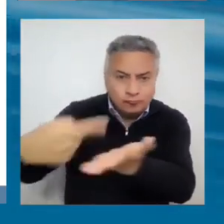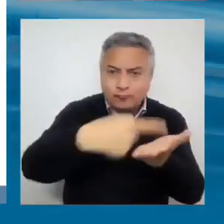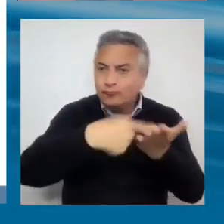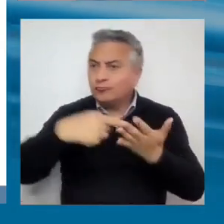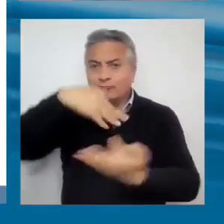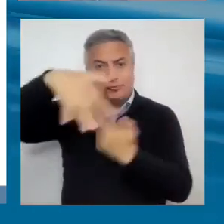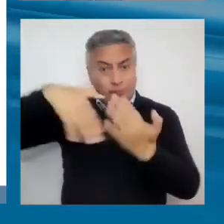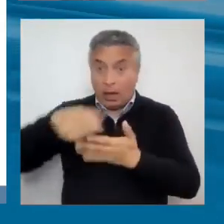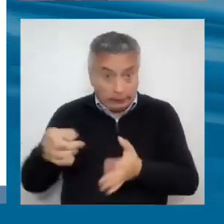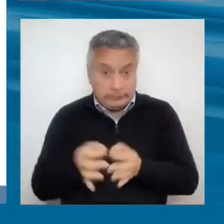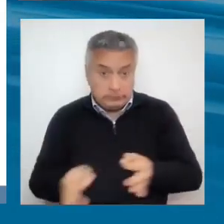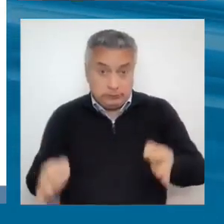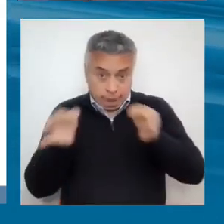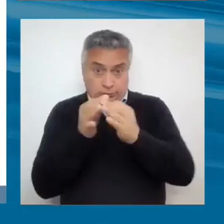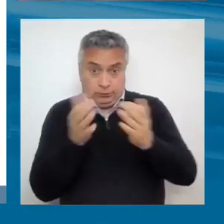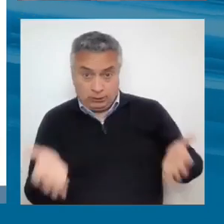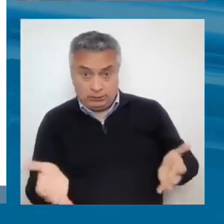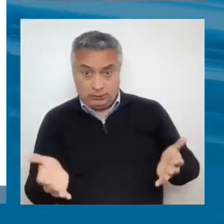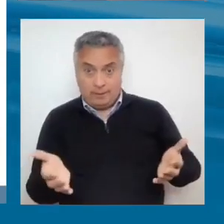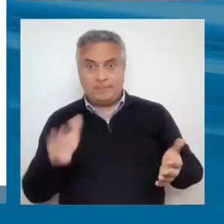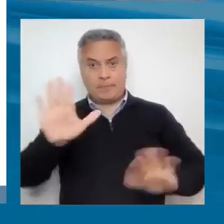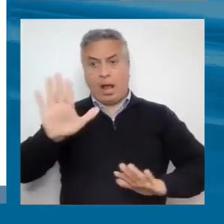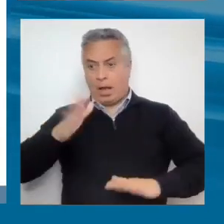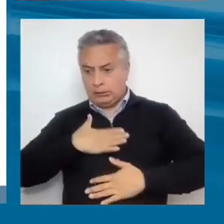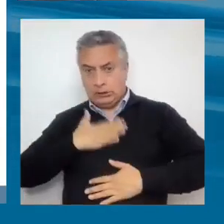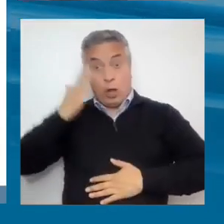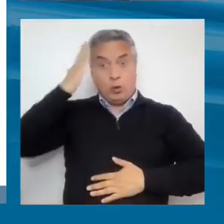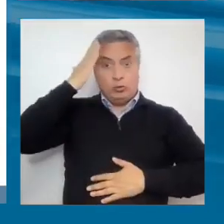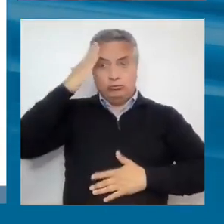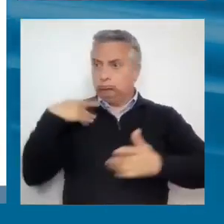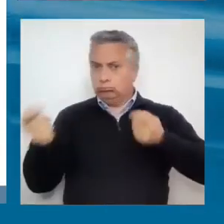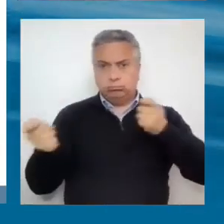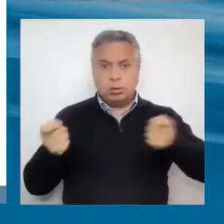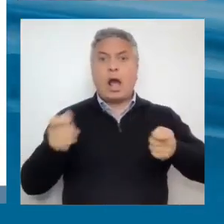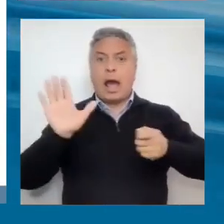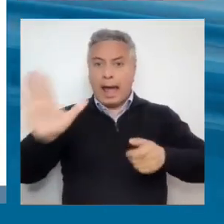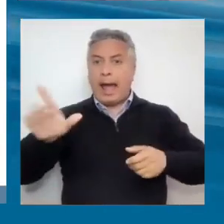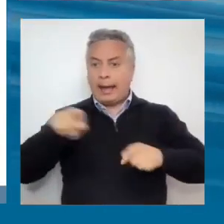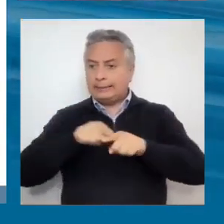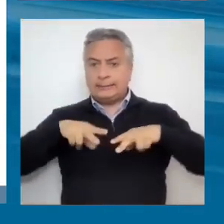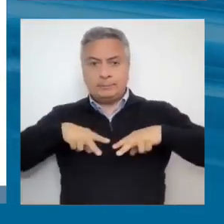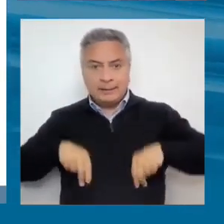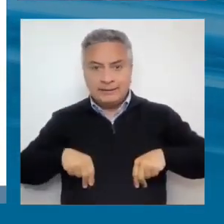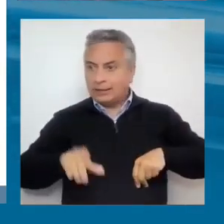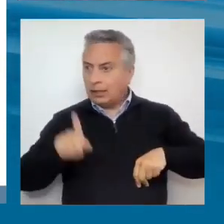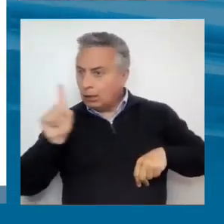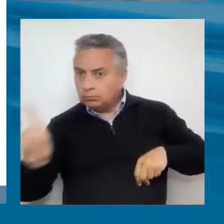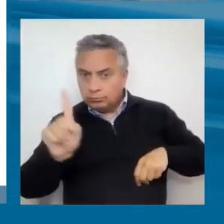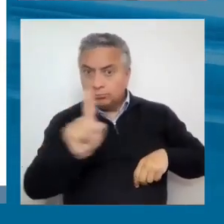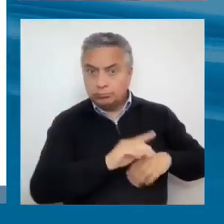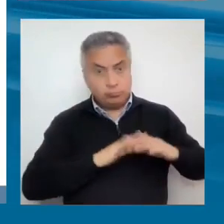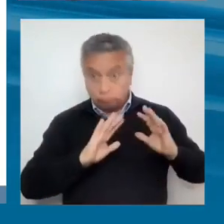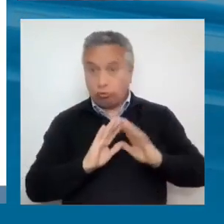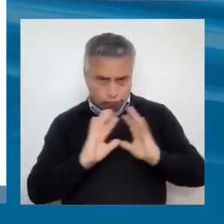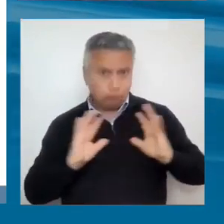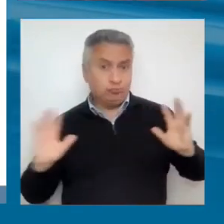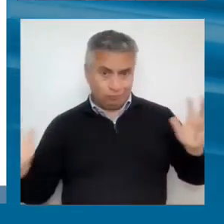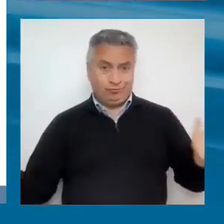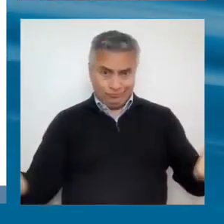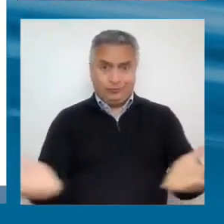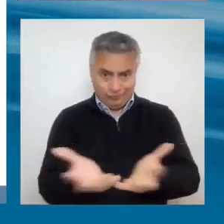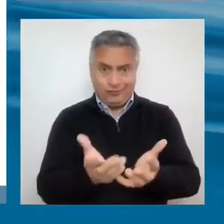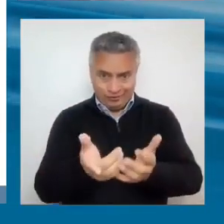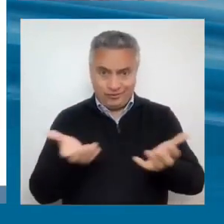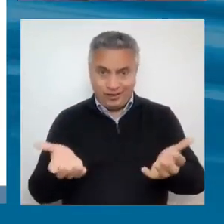de la capacidad de gobernar es que cada ministerio, por supuesto el ejecutivo en general, pero en su área de